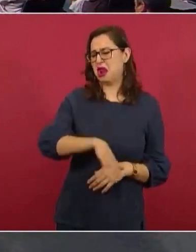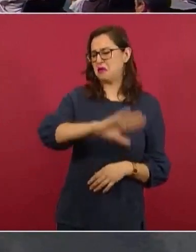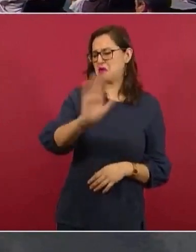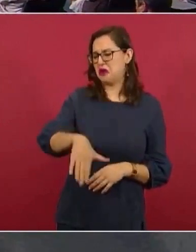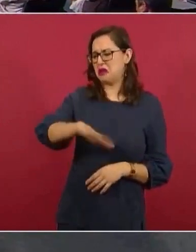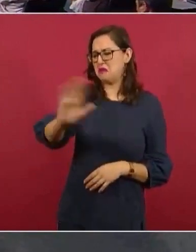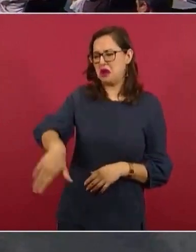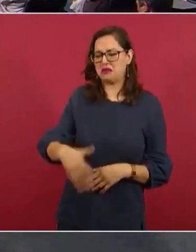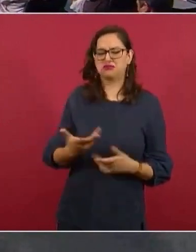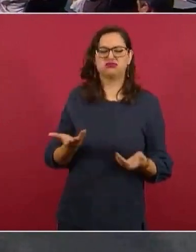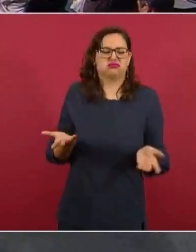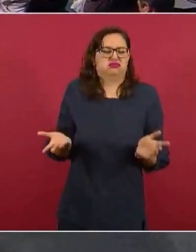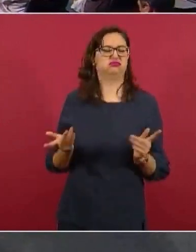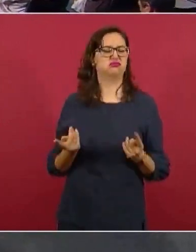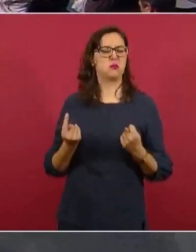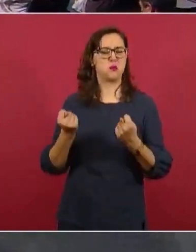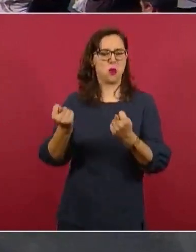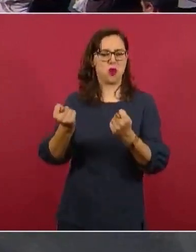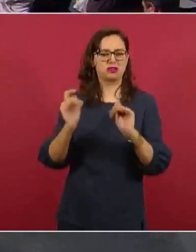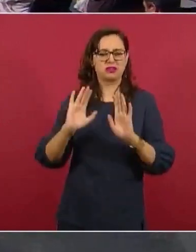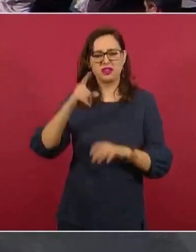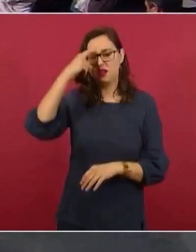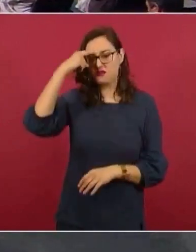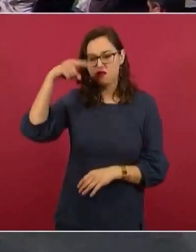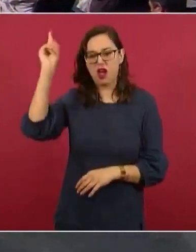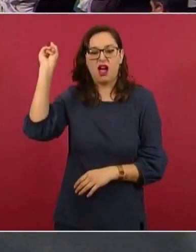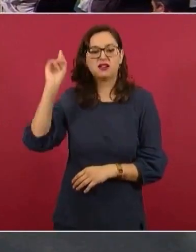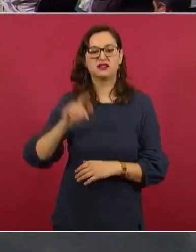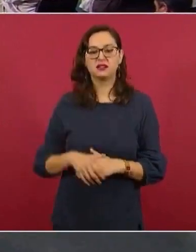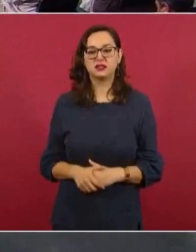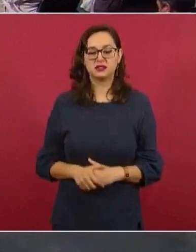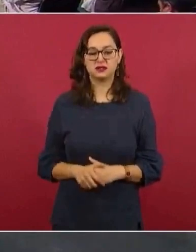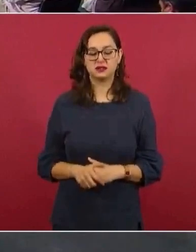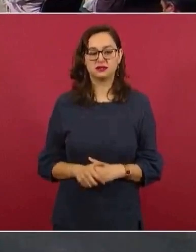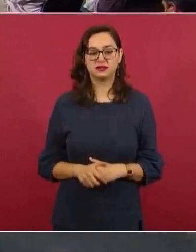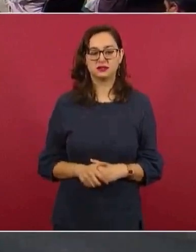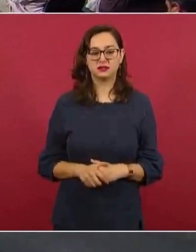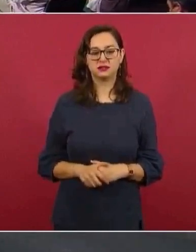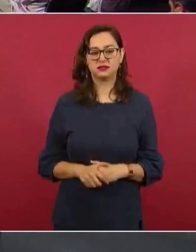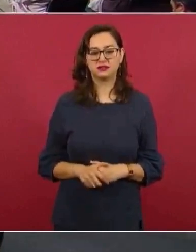decirlo,